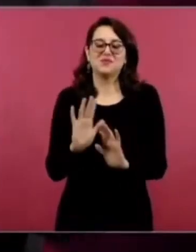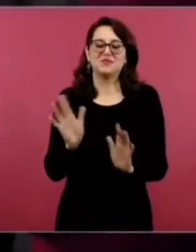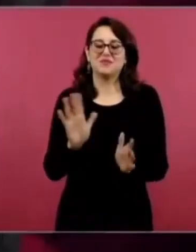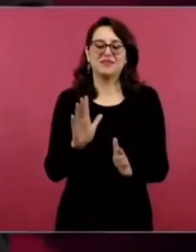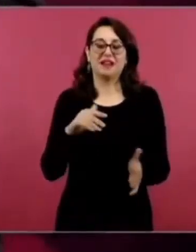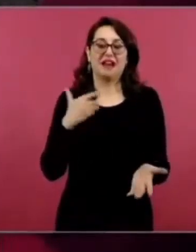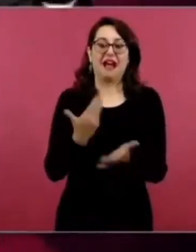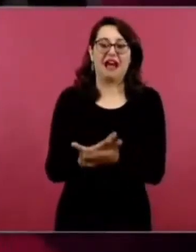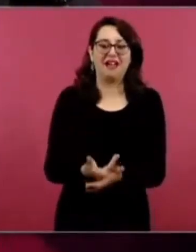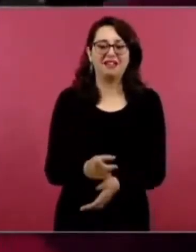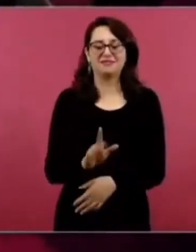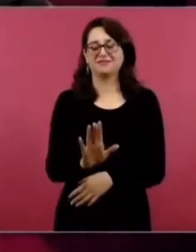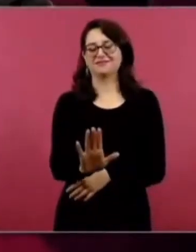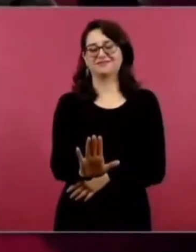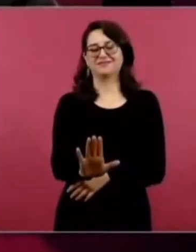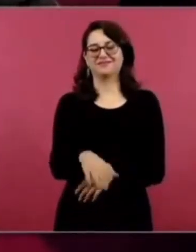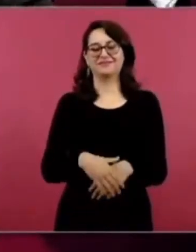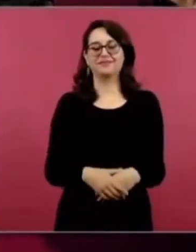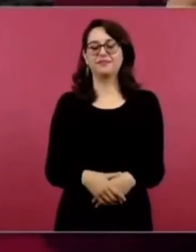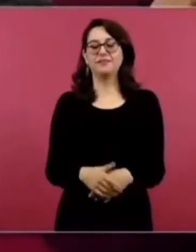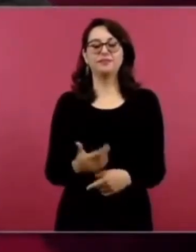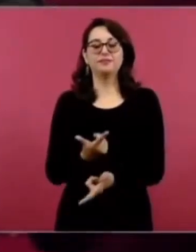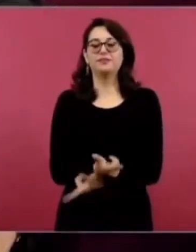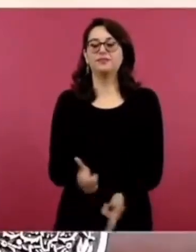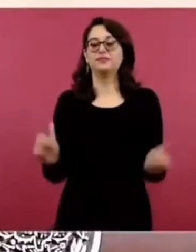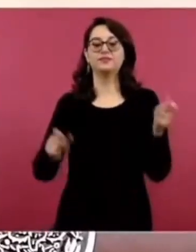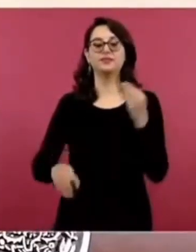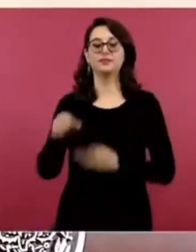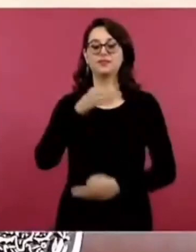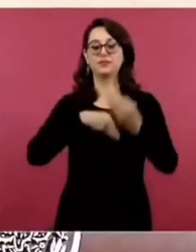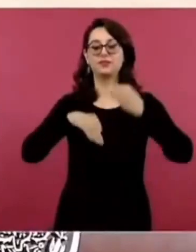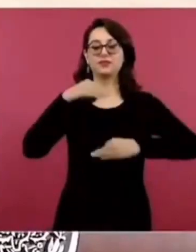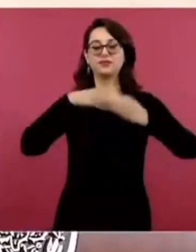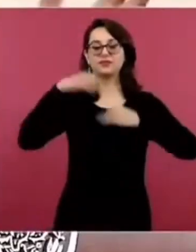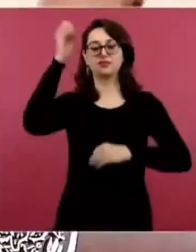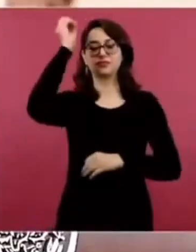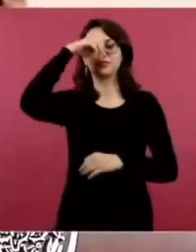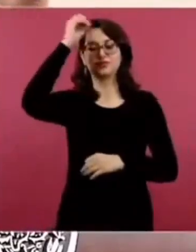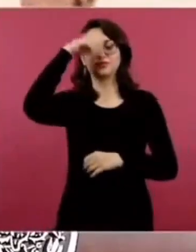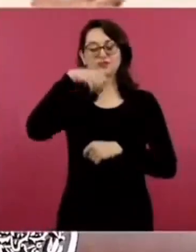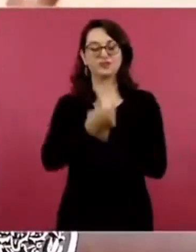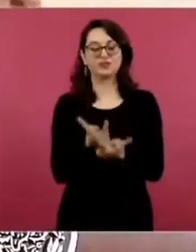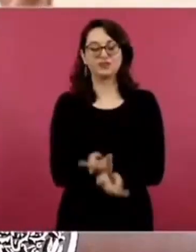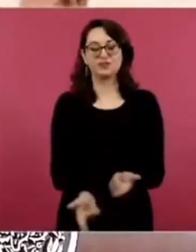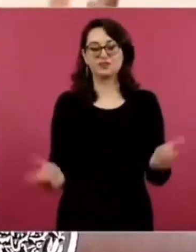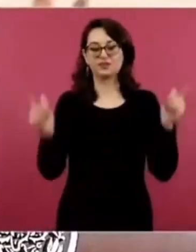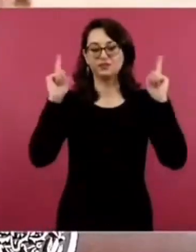hay que garantizar el derecho a disentir. Y todos